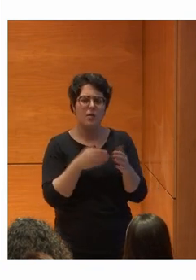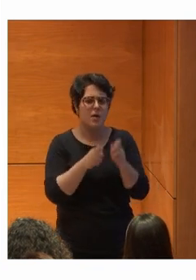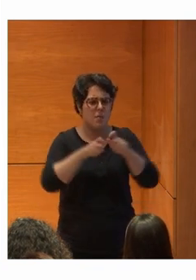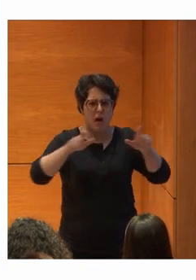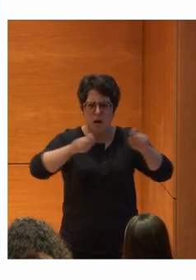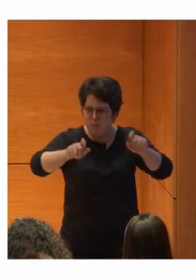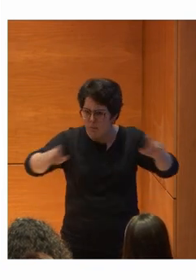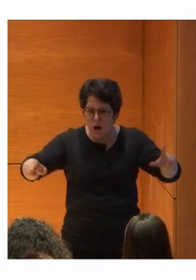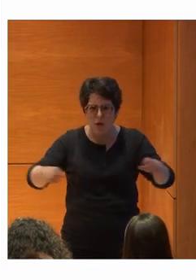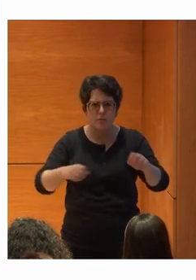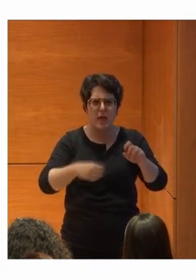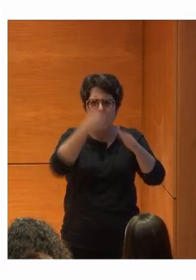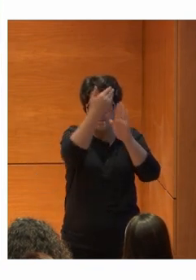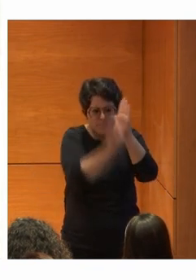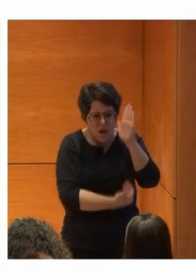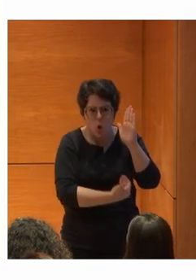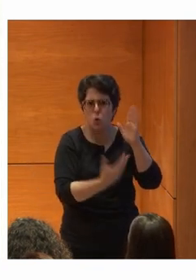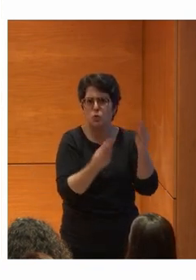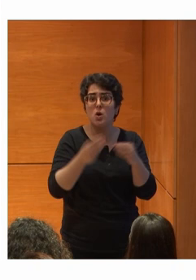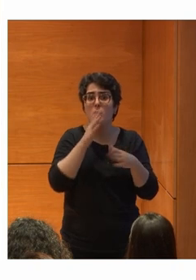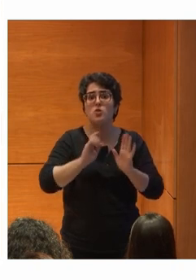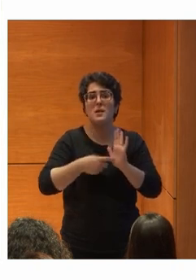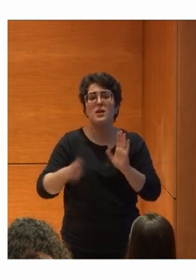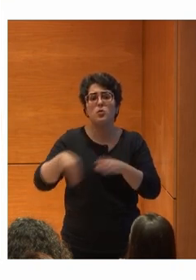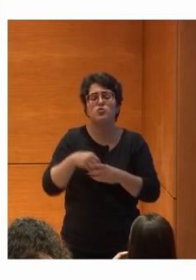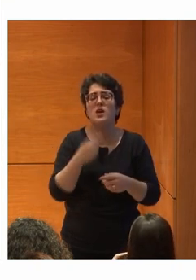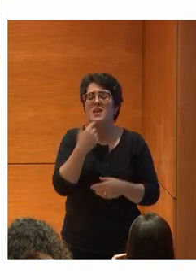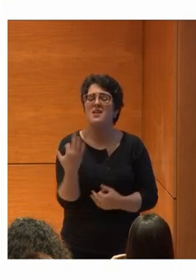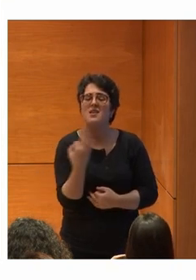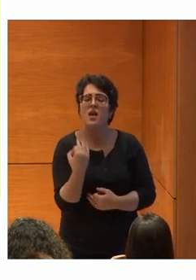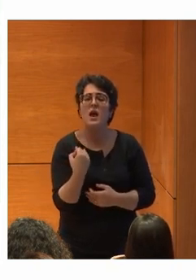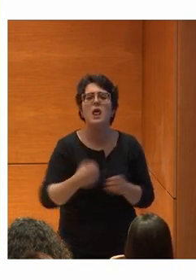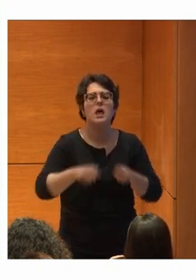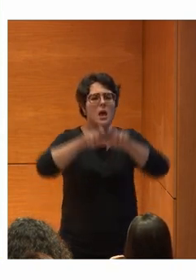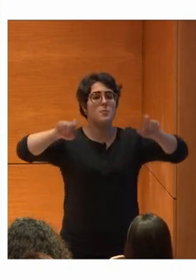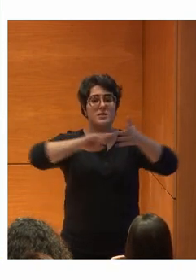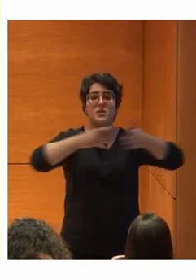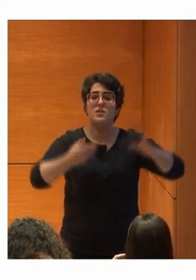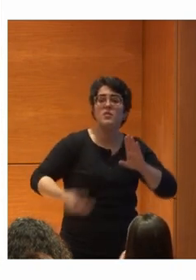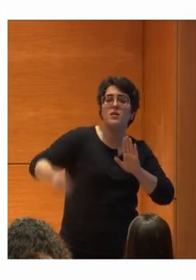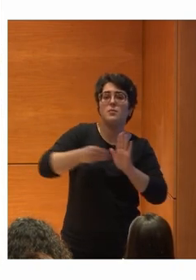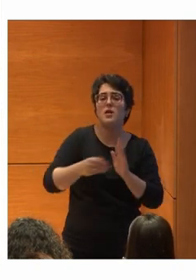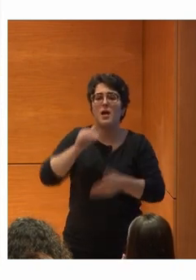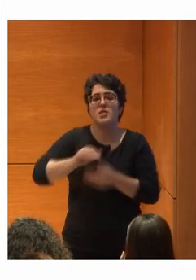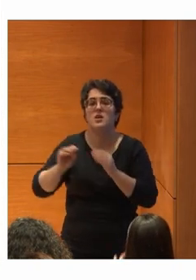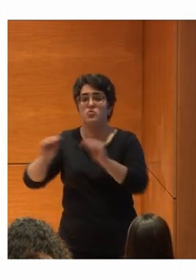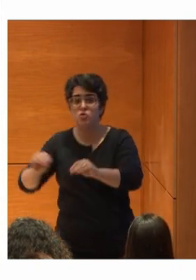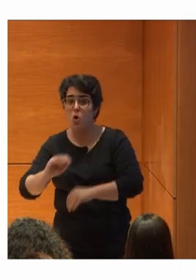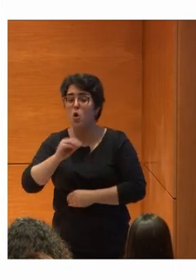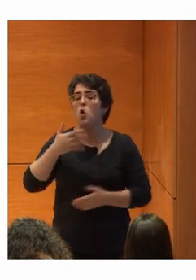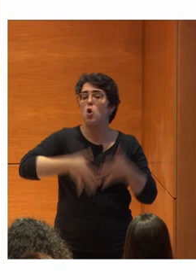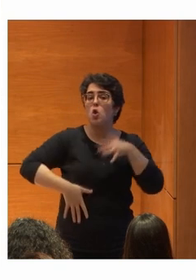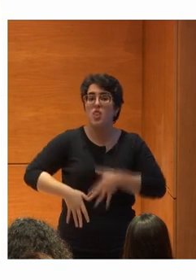Me pone muchísimos menús Por eso Desde Plena Inclusión Piden a las empresas tecnológicas Que tengan en cuenta También Sus capacidades Su